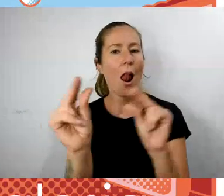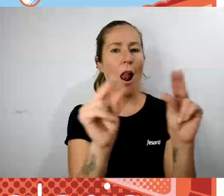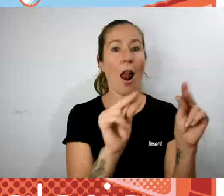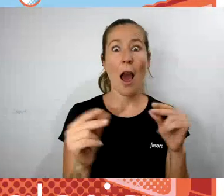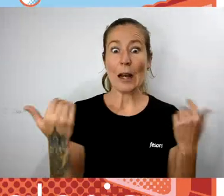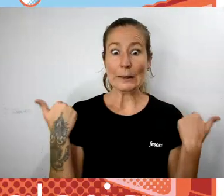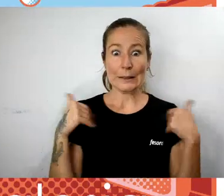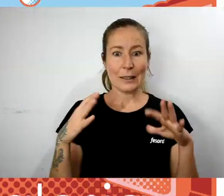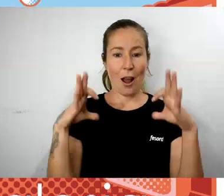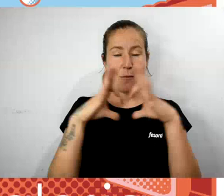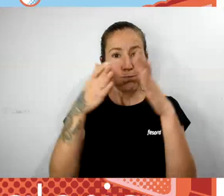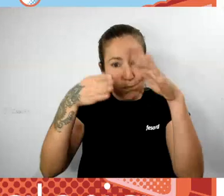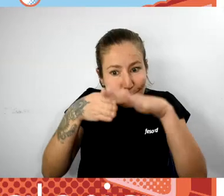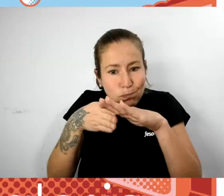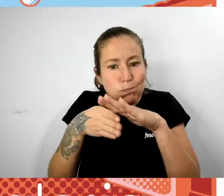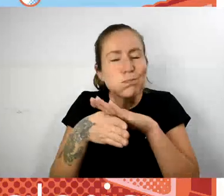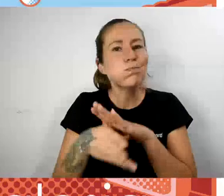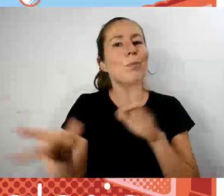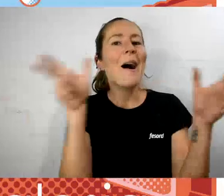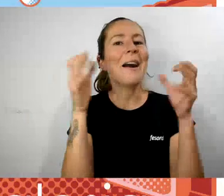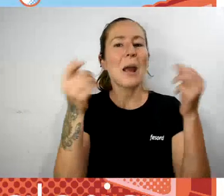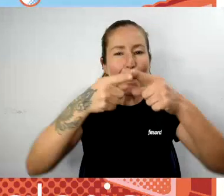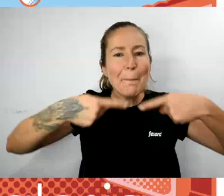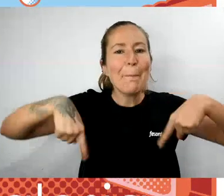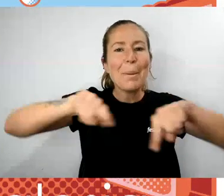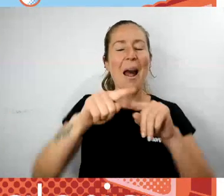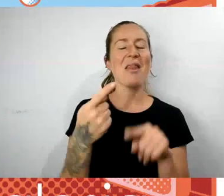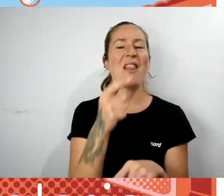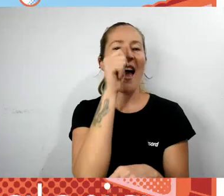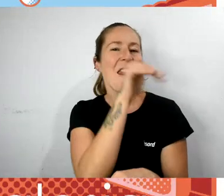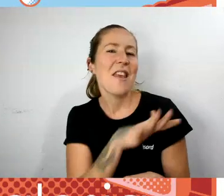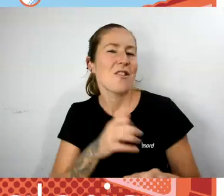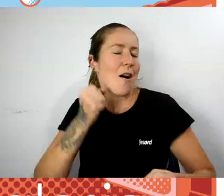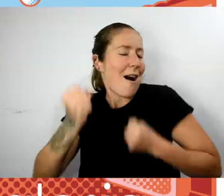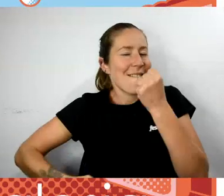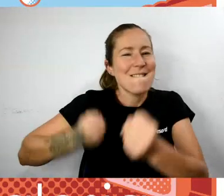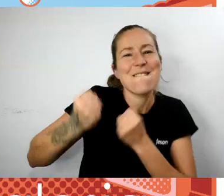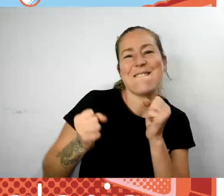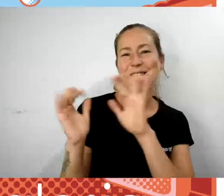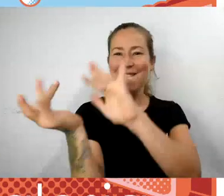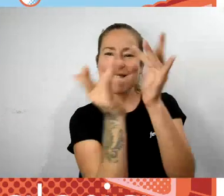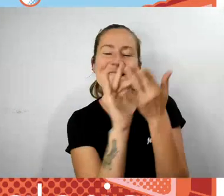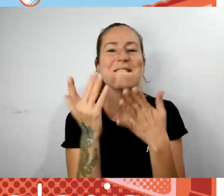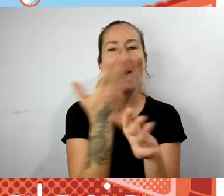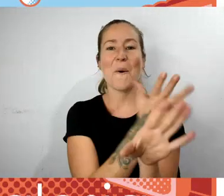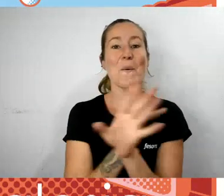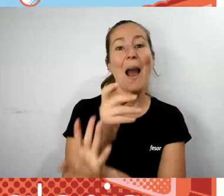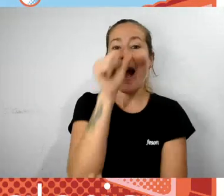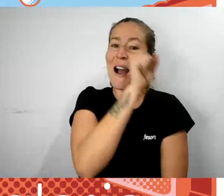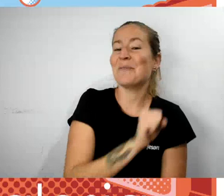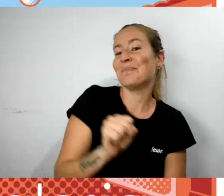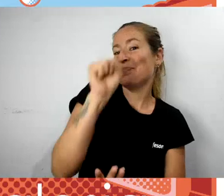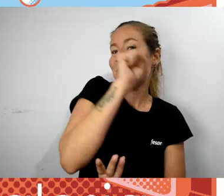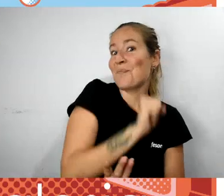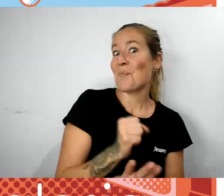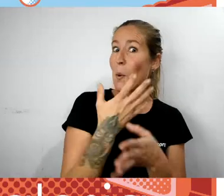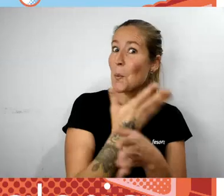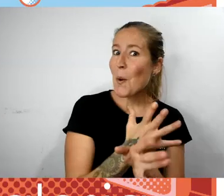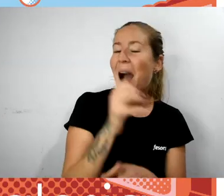Una vez dentro, se escuchaban a los niños en las plazas, sus carreras, sus risas y las canciones con las que acompañaban el juego.